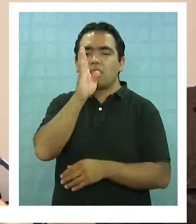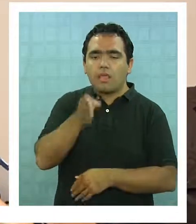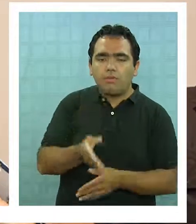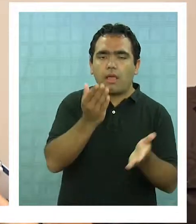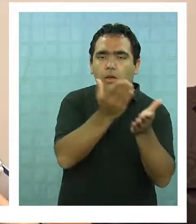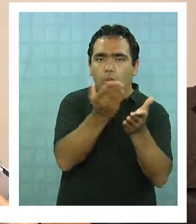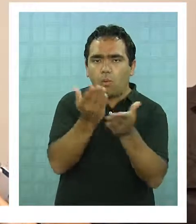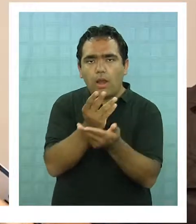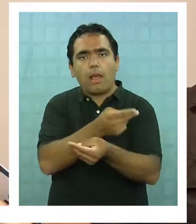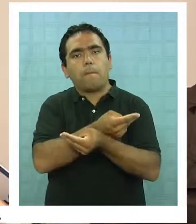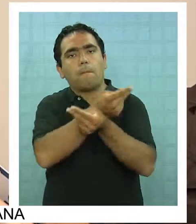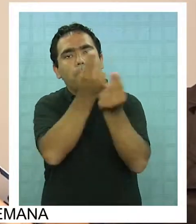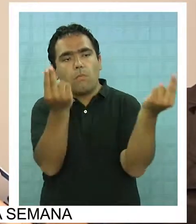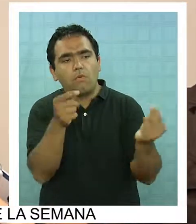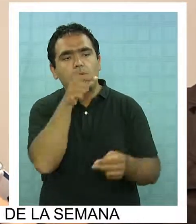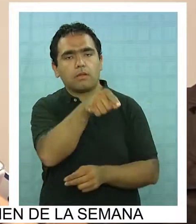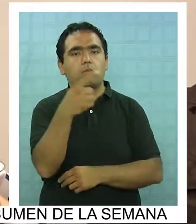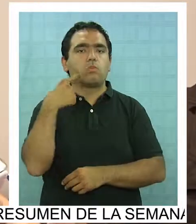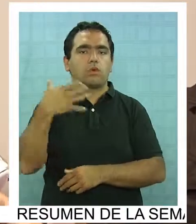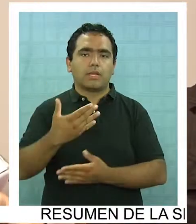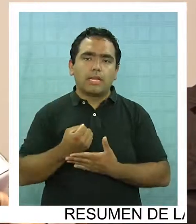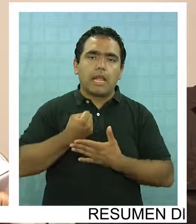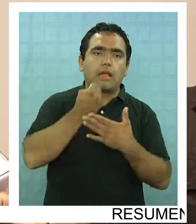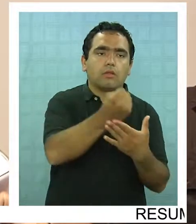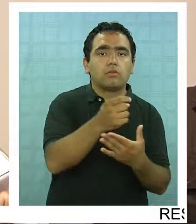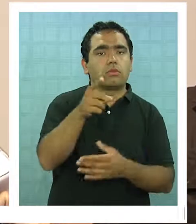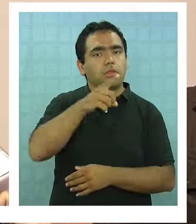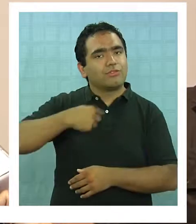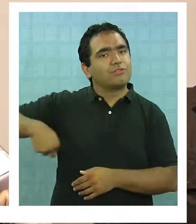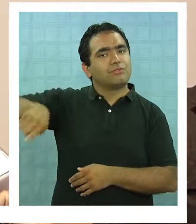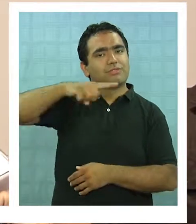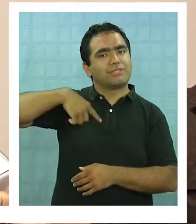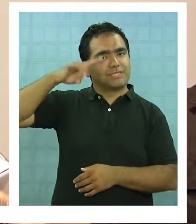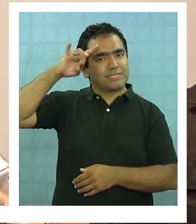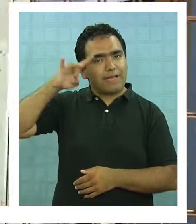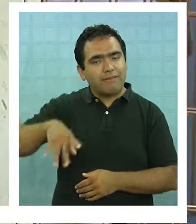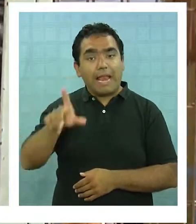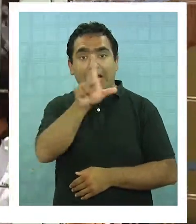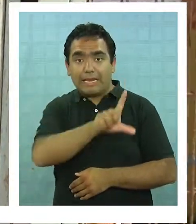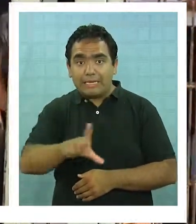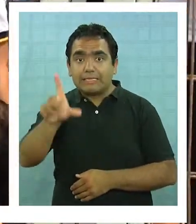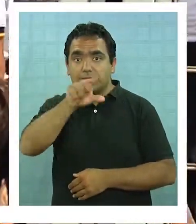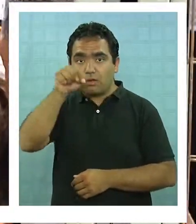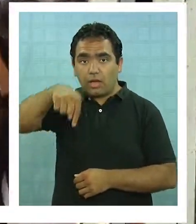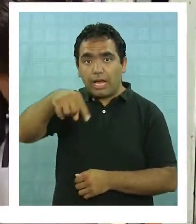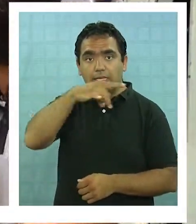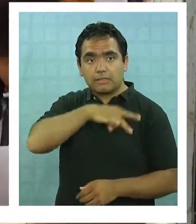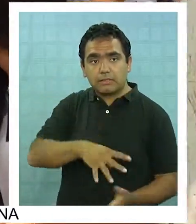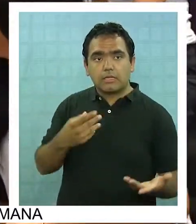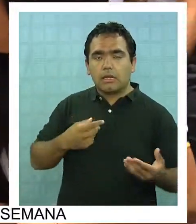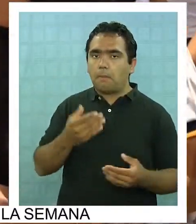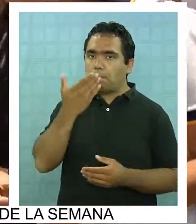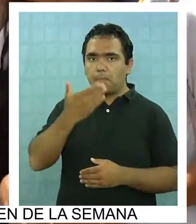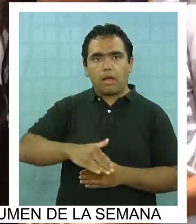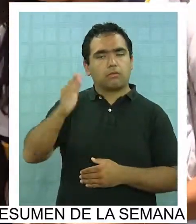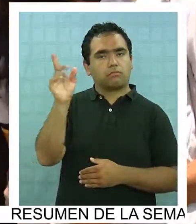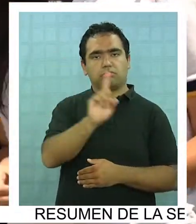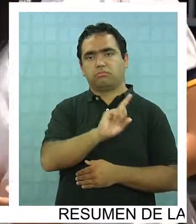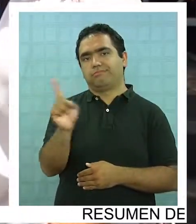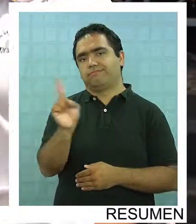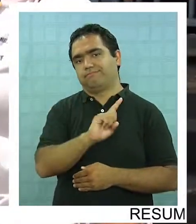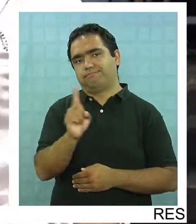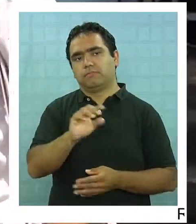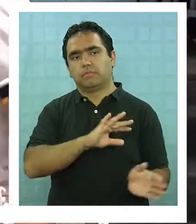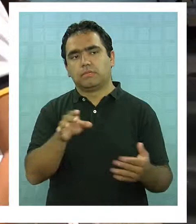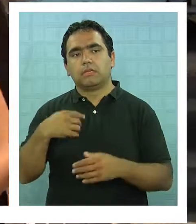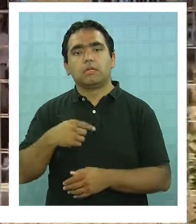liceos deben ser la joya de la corona. Y hoy día todos sabemos que los liceos en Chile no son la joya de la corona. Yo ahí tengo una